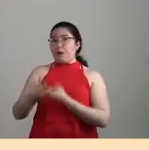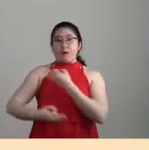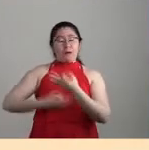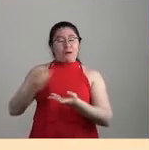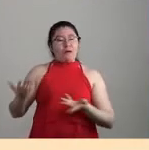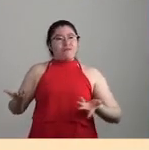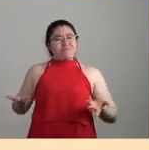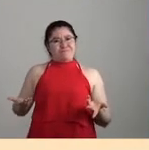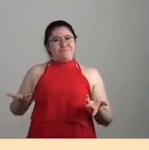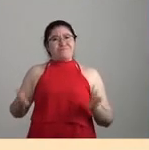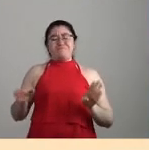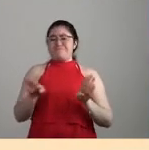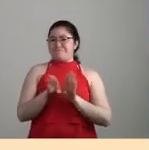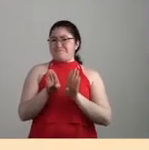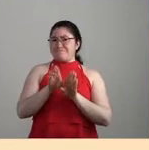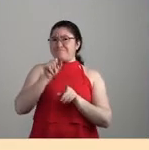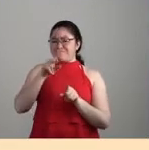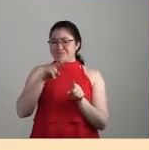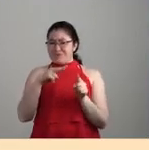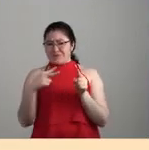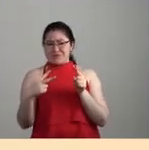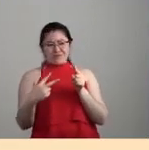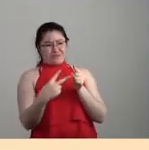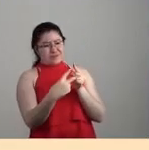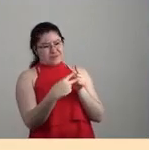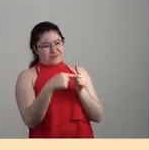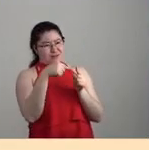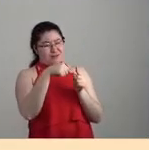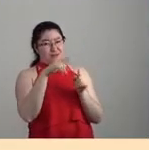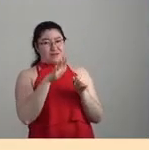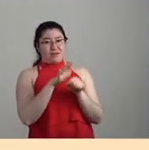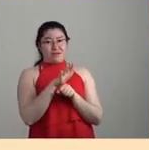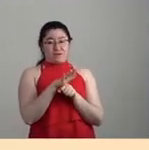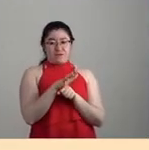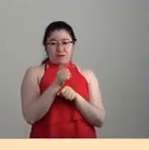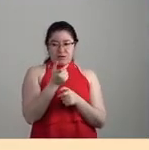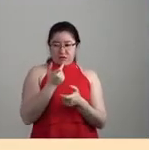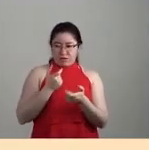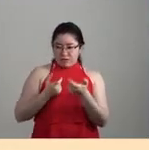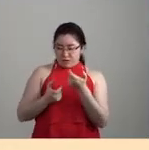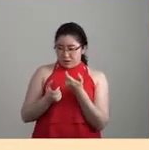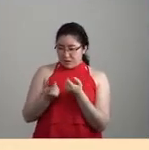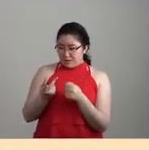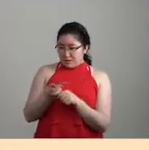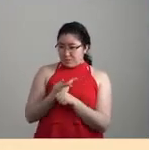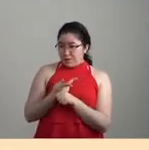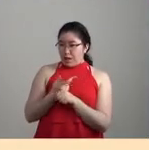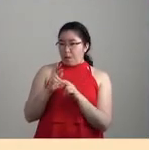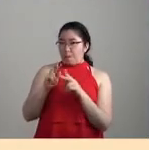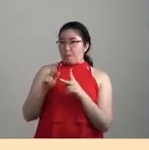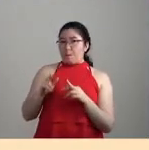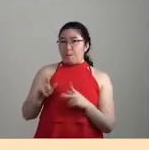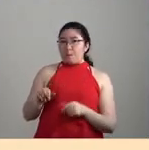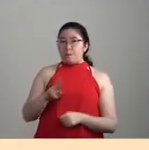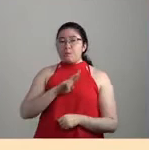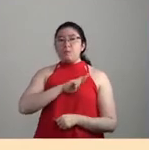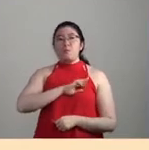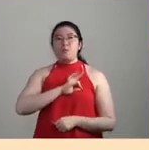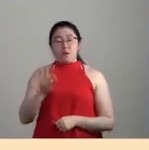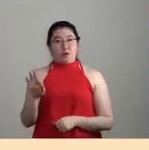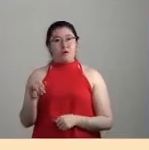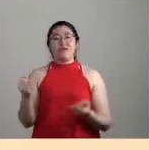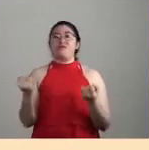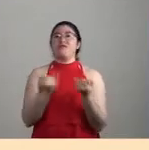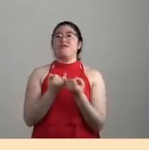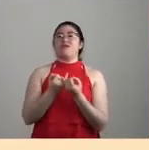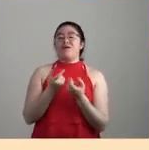perspectiva que también pone un acento en la fragilidad del capital, en la fragilidad y en su capacidad de